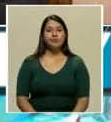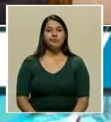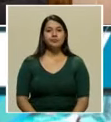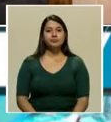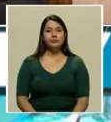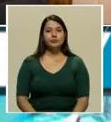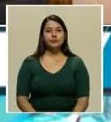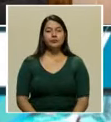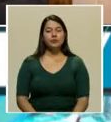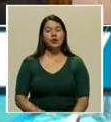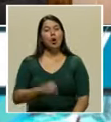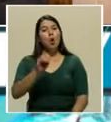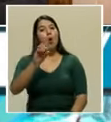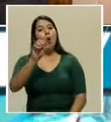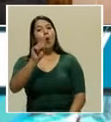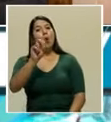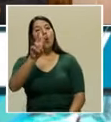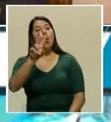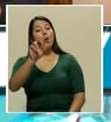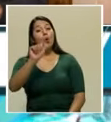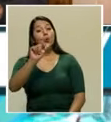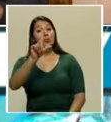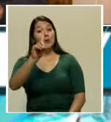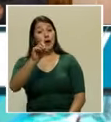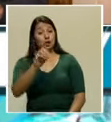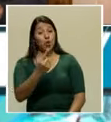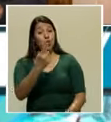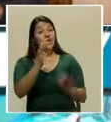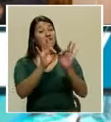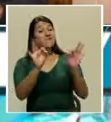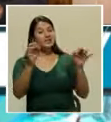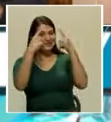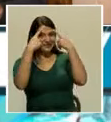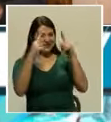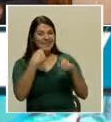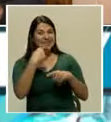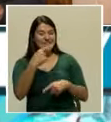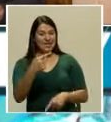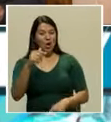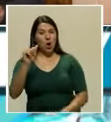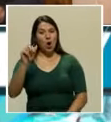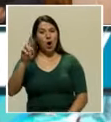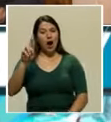Osvaldo, hay una frase famosa de don Arnoldo que decía,